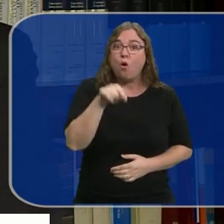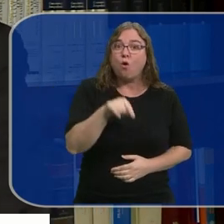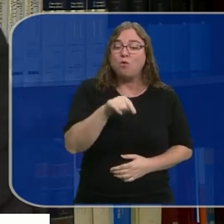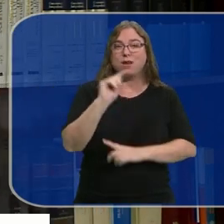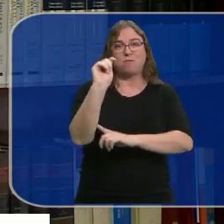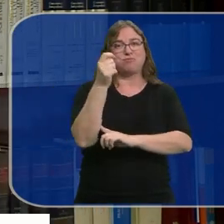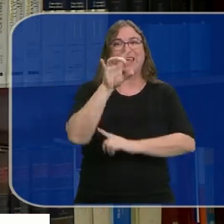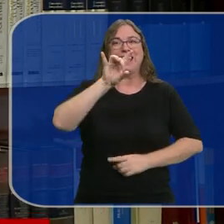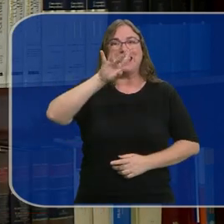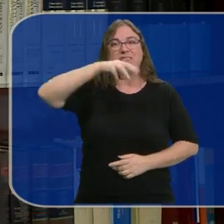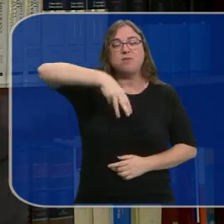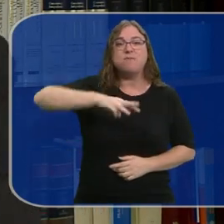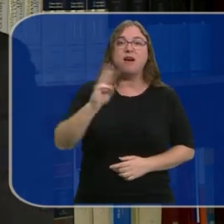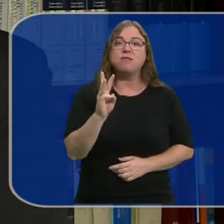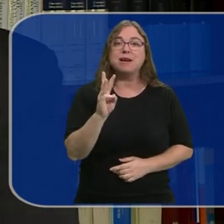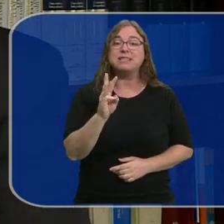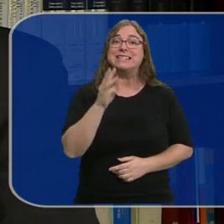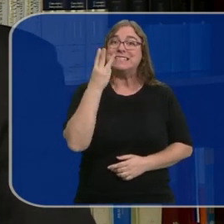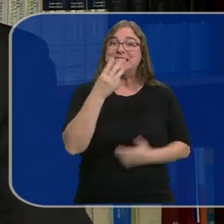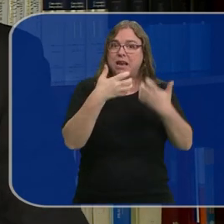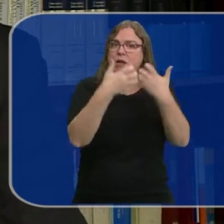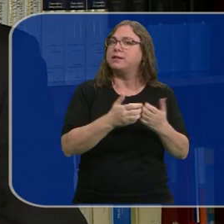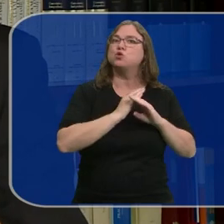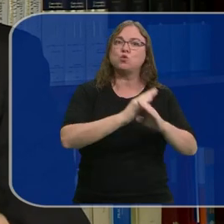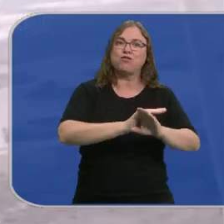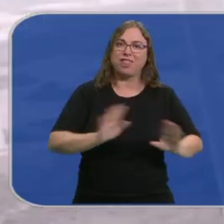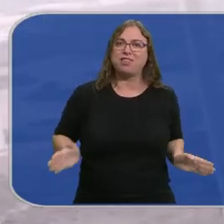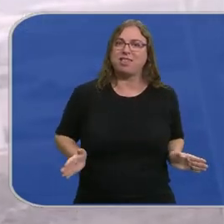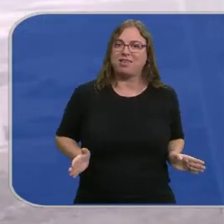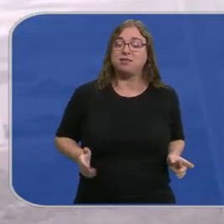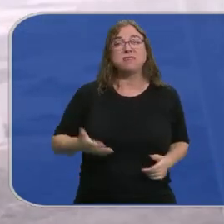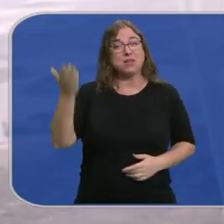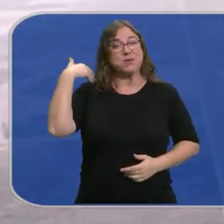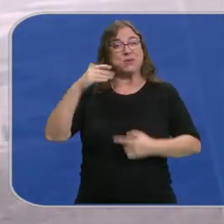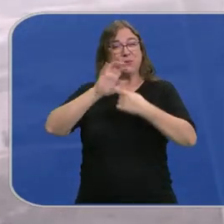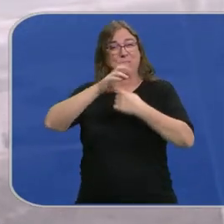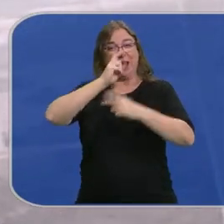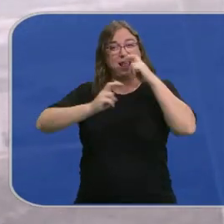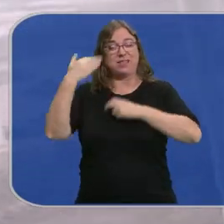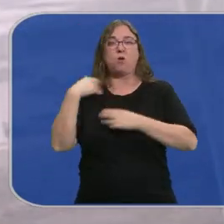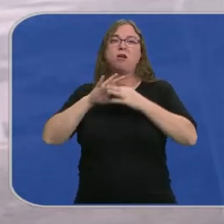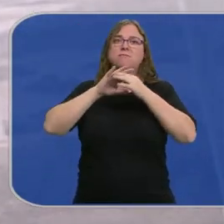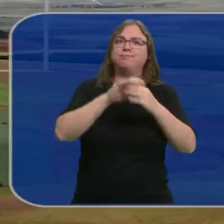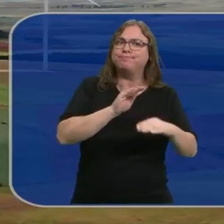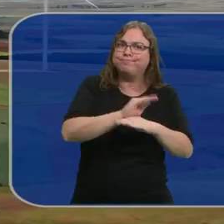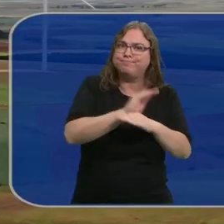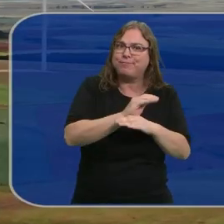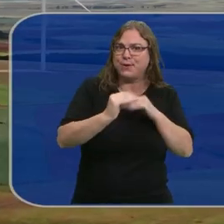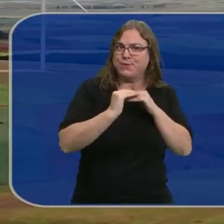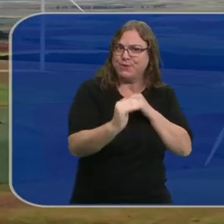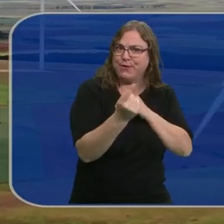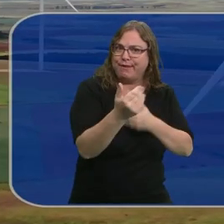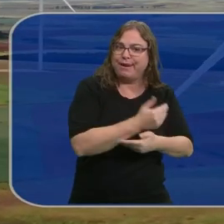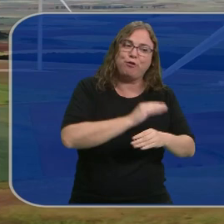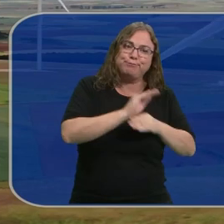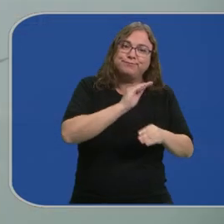alcanzar esos 15 megavatios con tres máquinas sería suficiente. Aquellos parques eólicos dependían de primas para ser viables. Ahora,